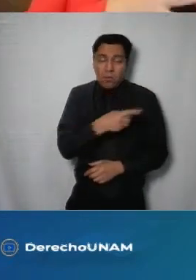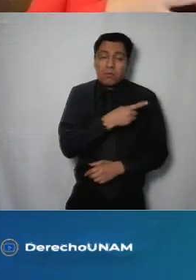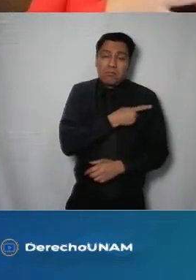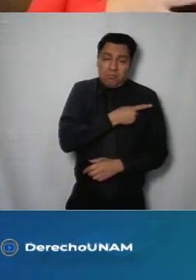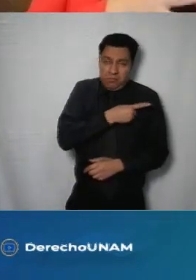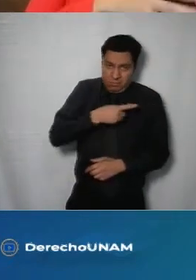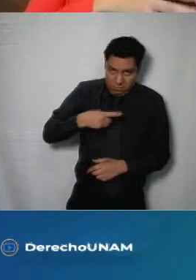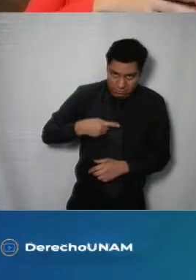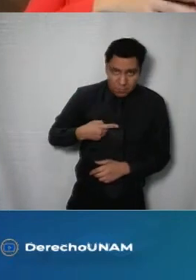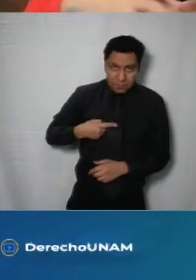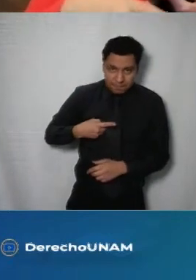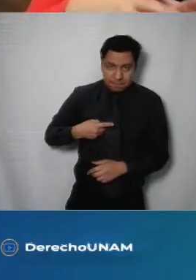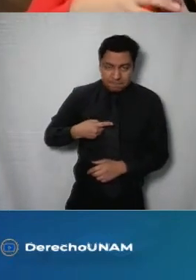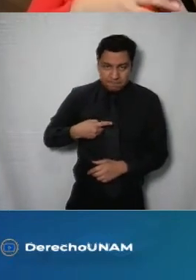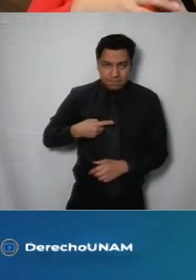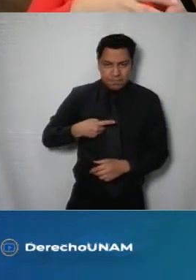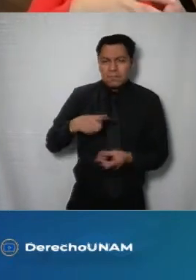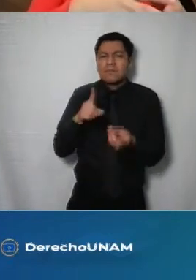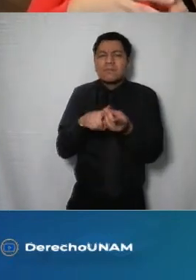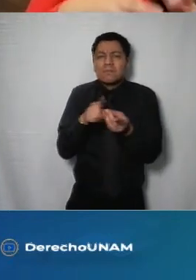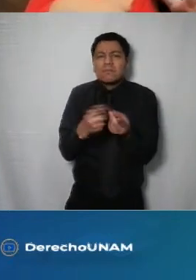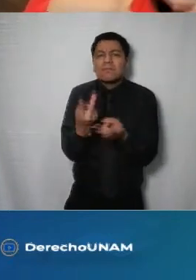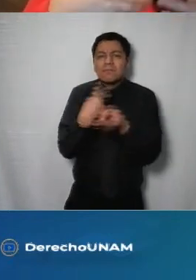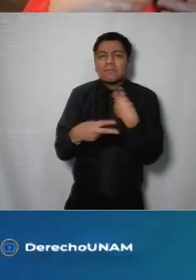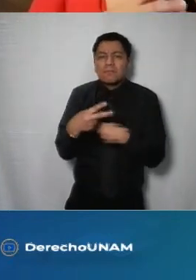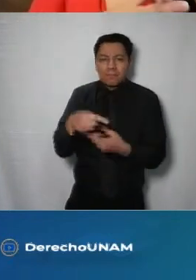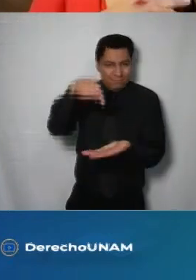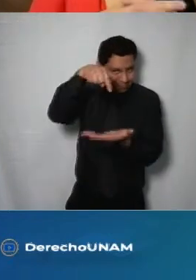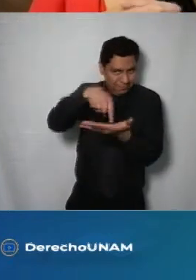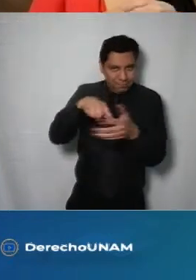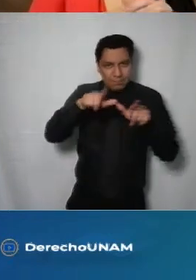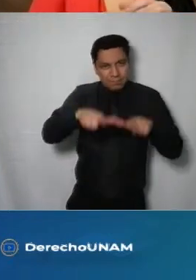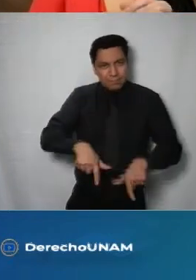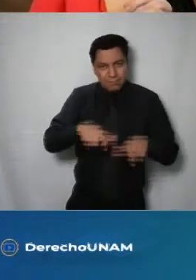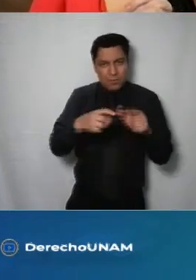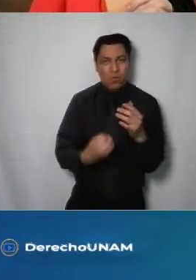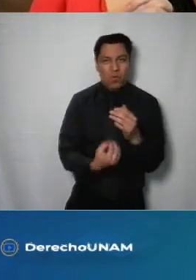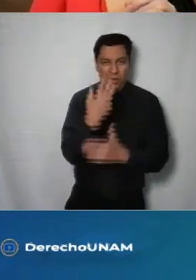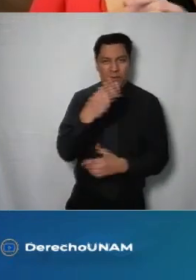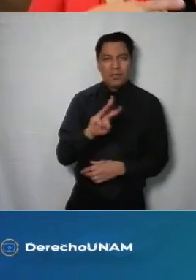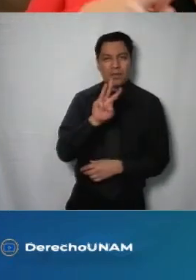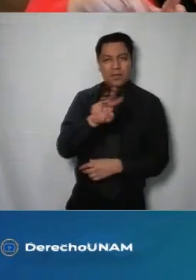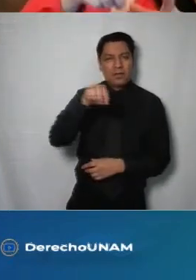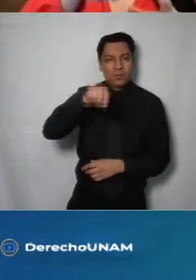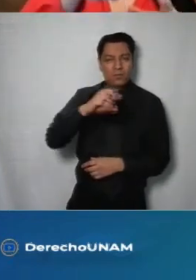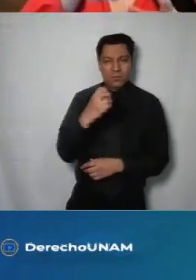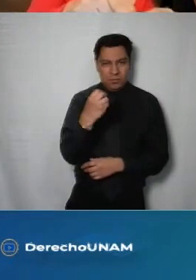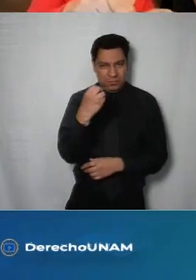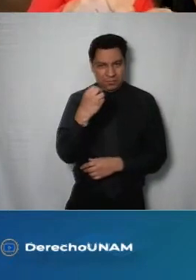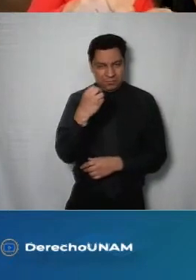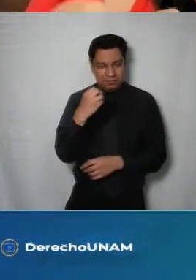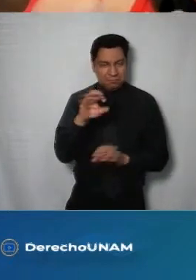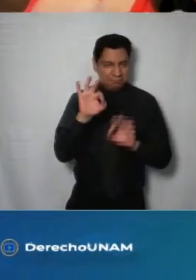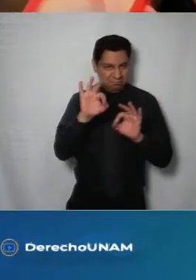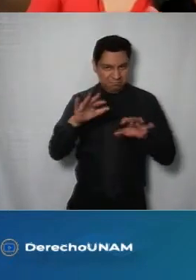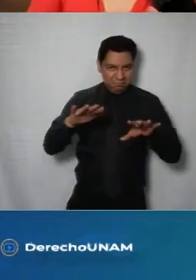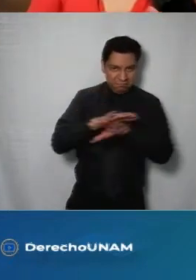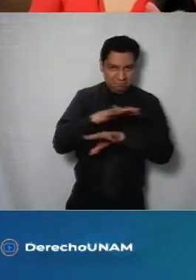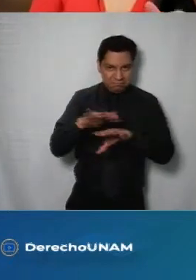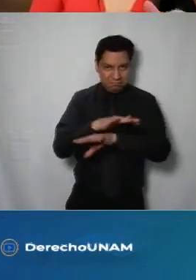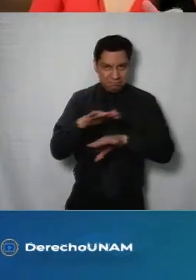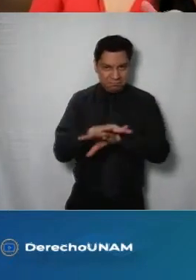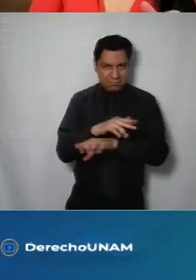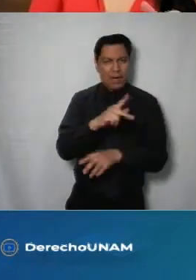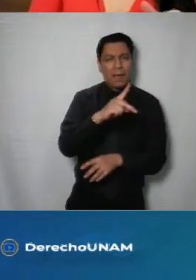personales en estos entes públicos en coordinación con sus áreas y en acompañamiento con la subdirección de datos personales puedan cargar estos documentos